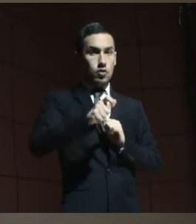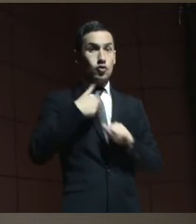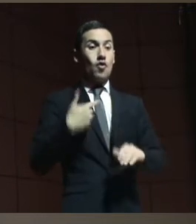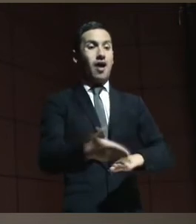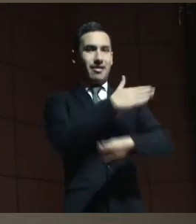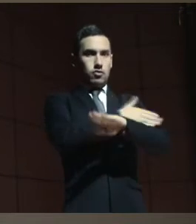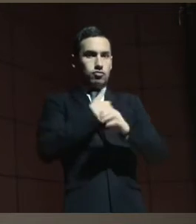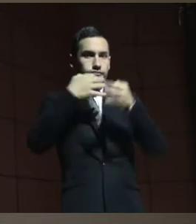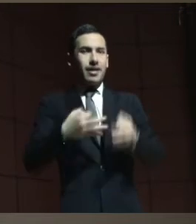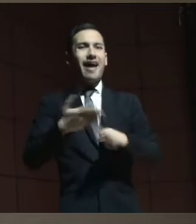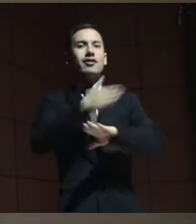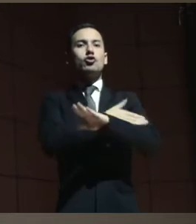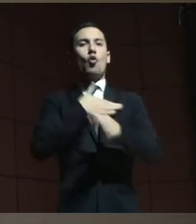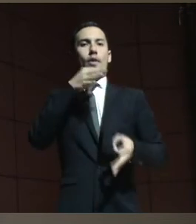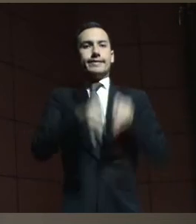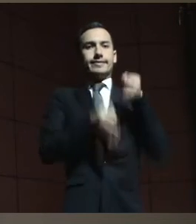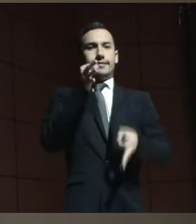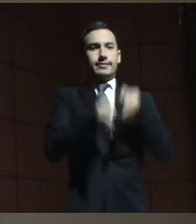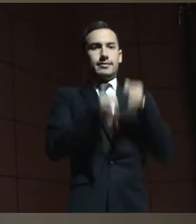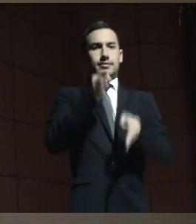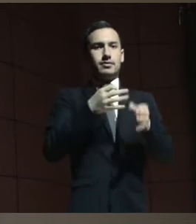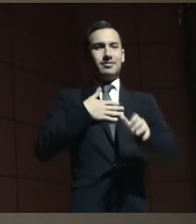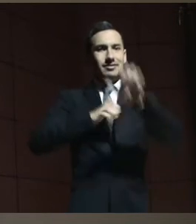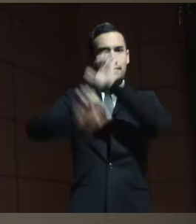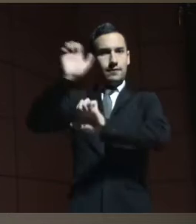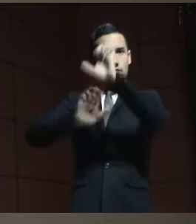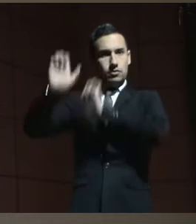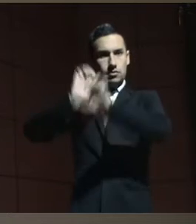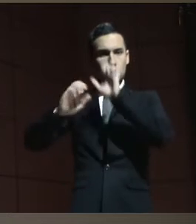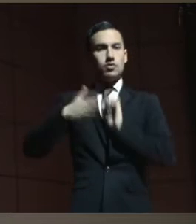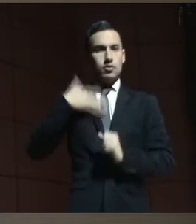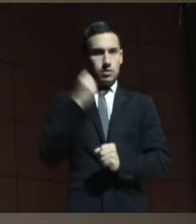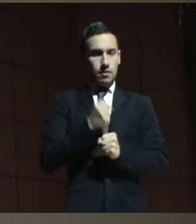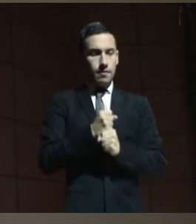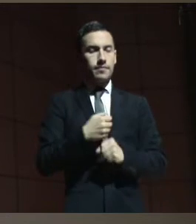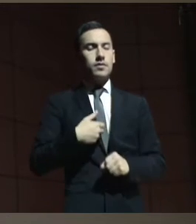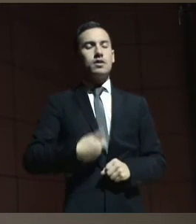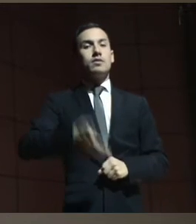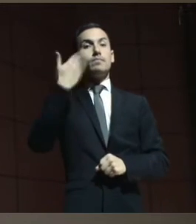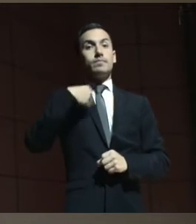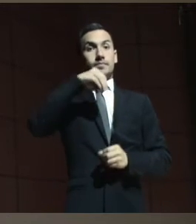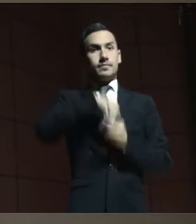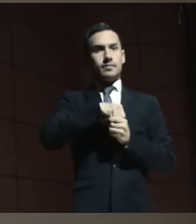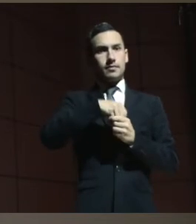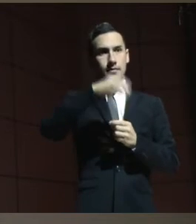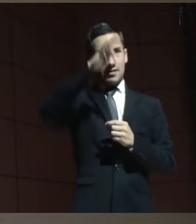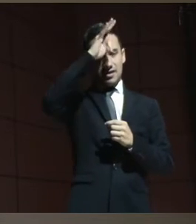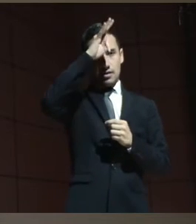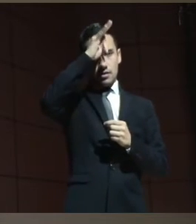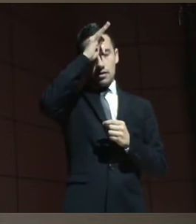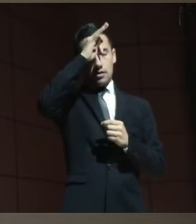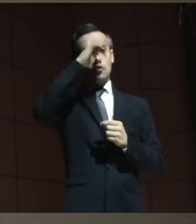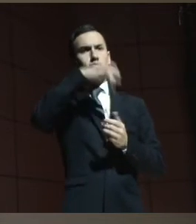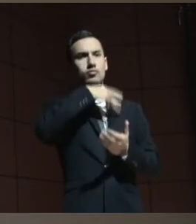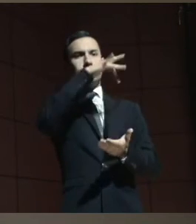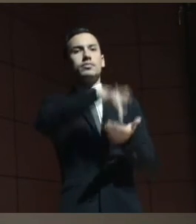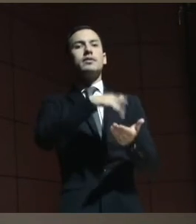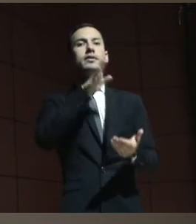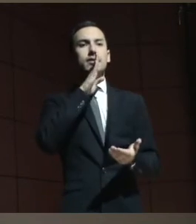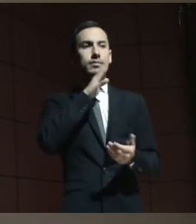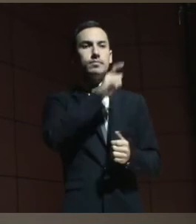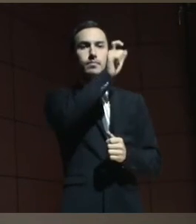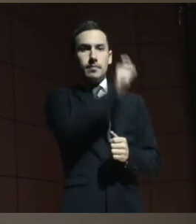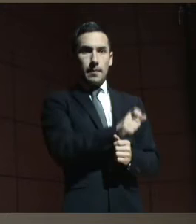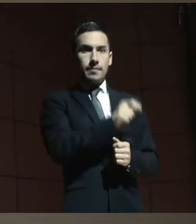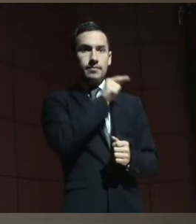y defensora. Y como defensora me he fugado de una clínica para defender a mi defendida,